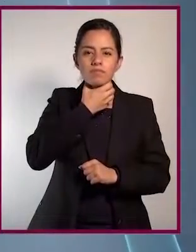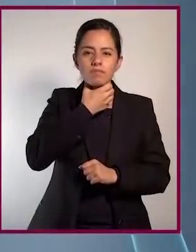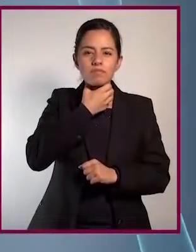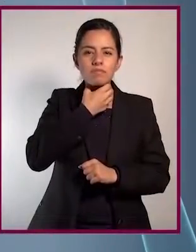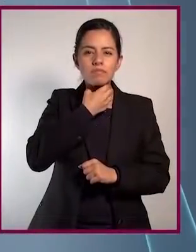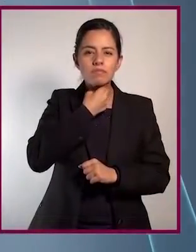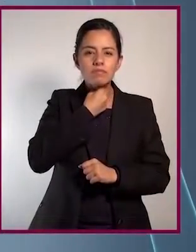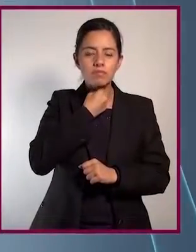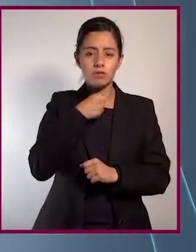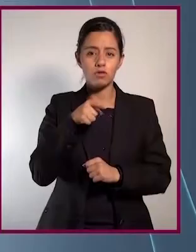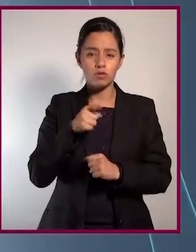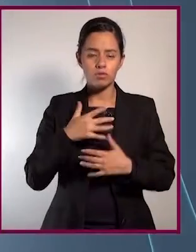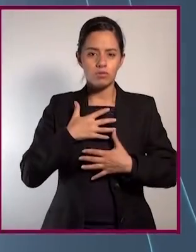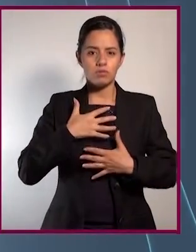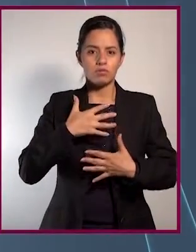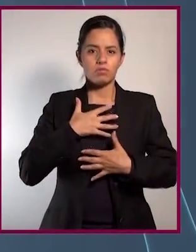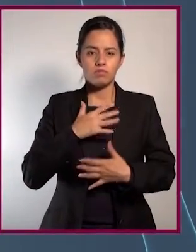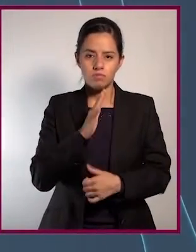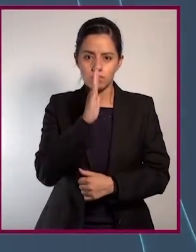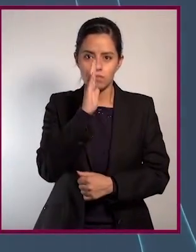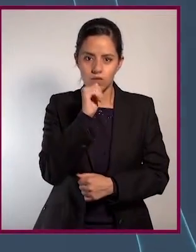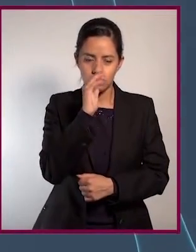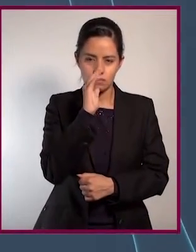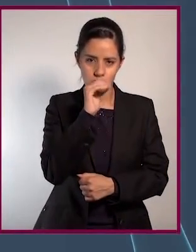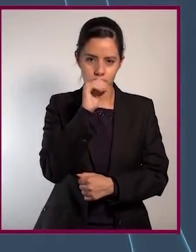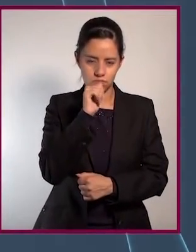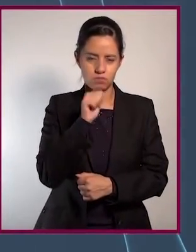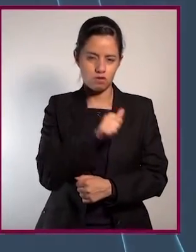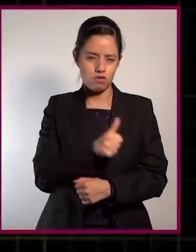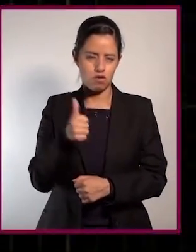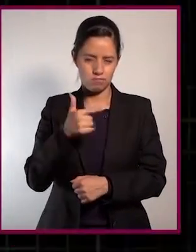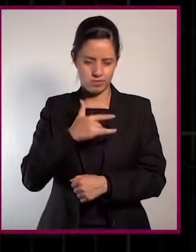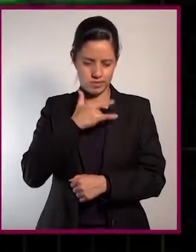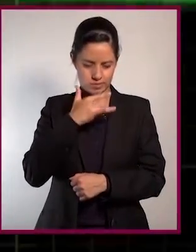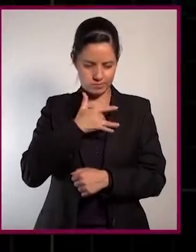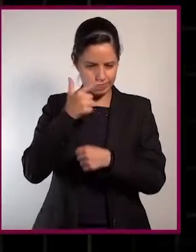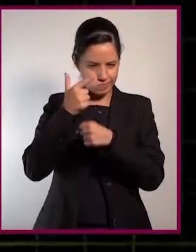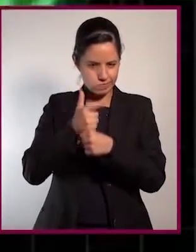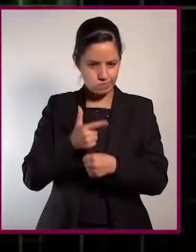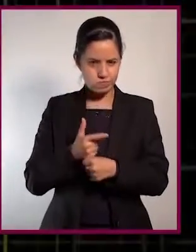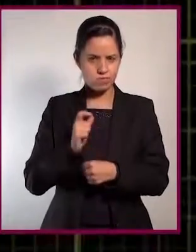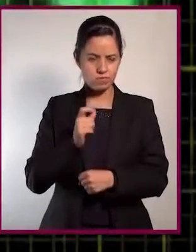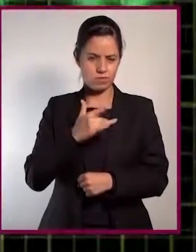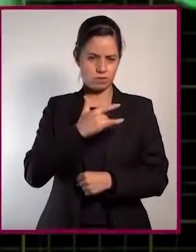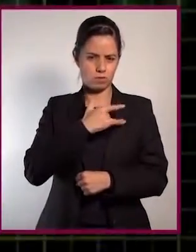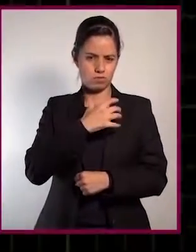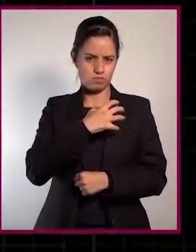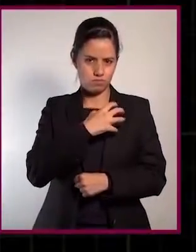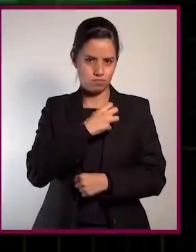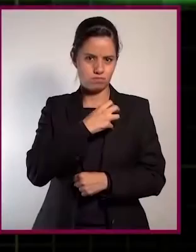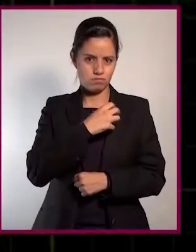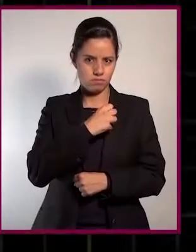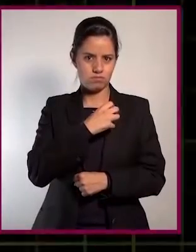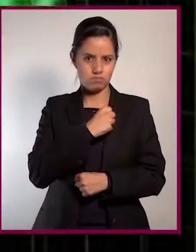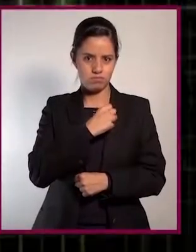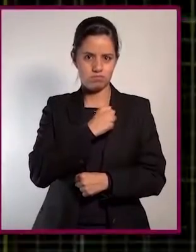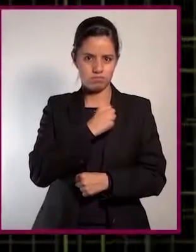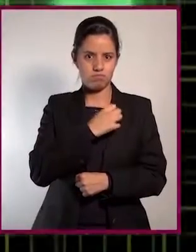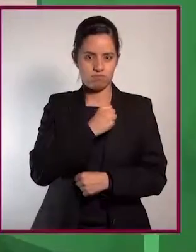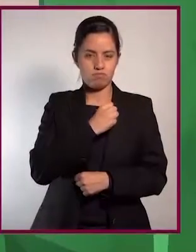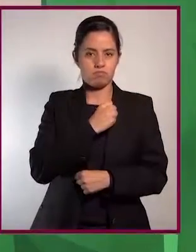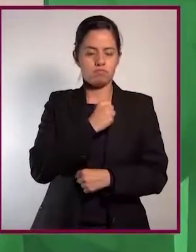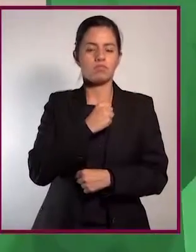respiratorias se estrechan, impidiendo respirar. Otros síntomas identificables son un pulso débil y